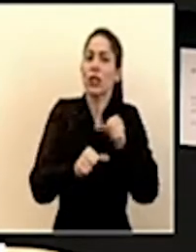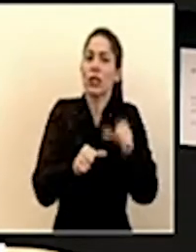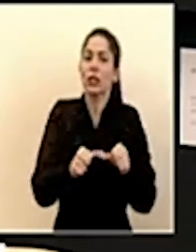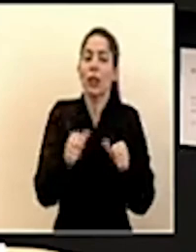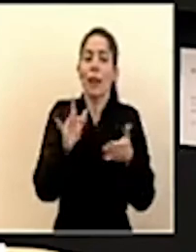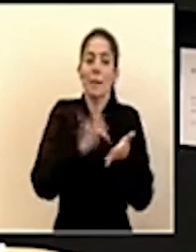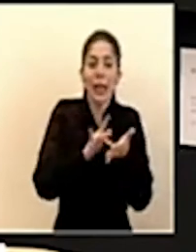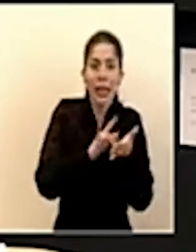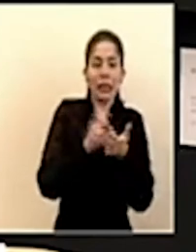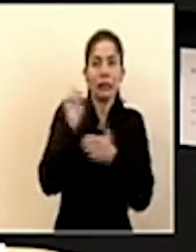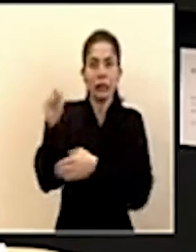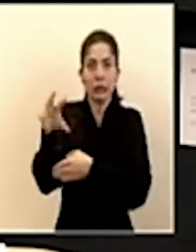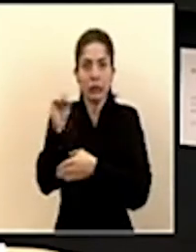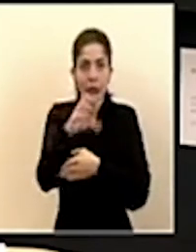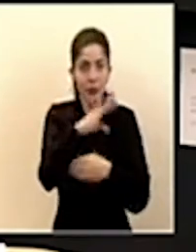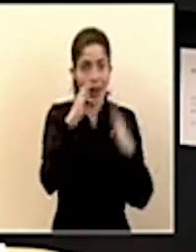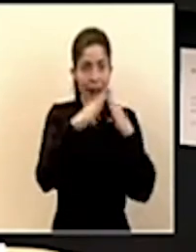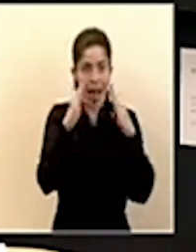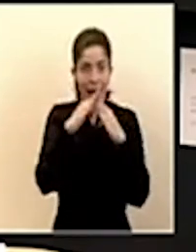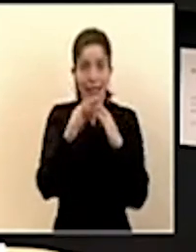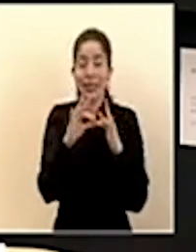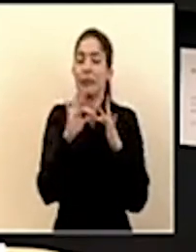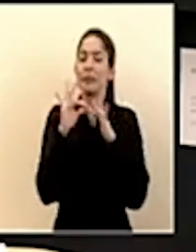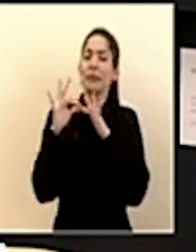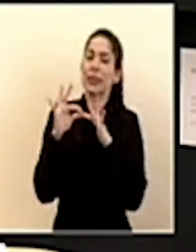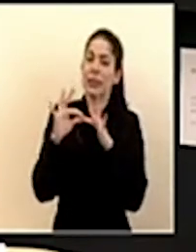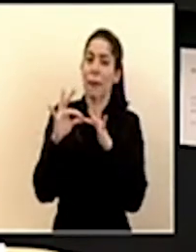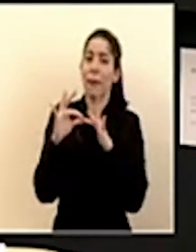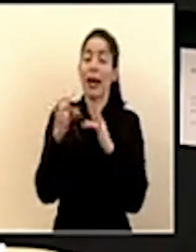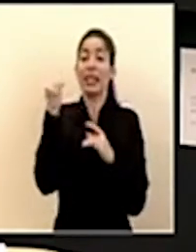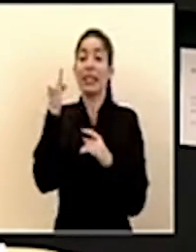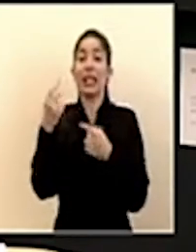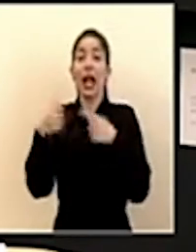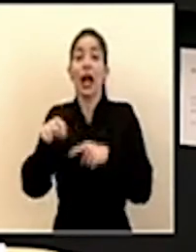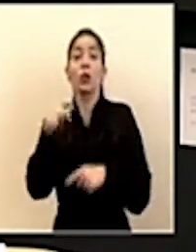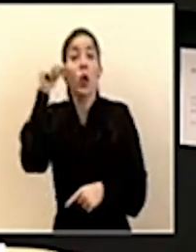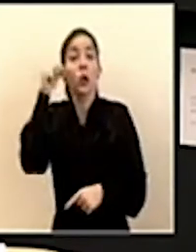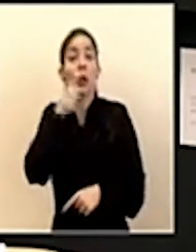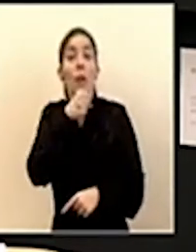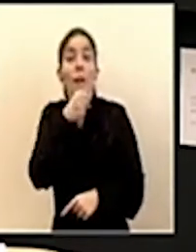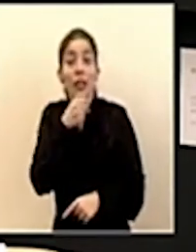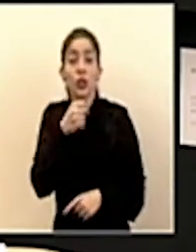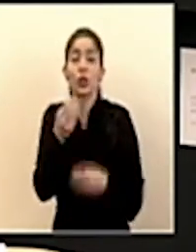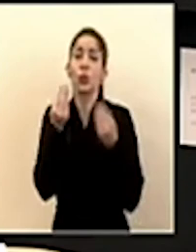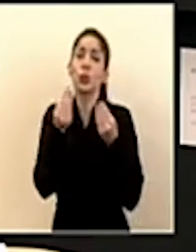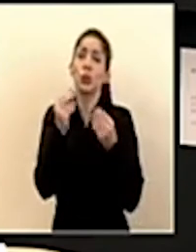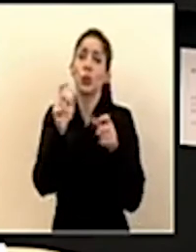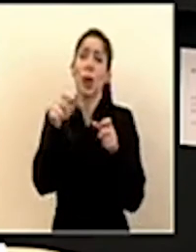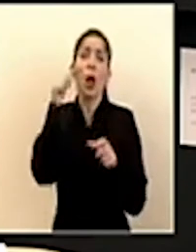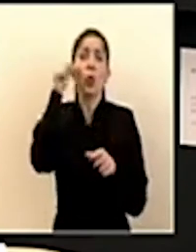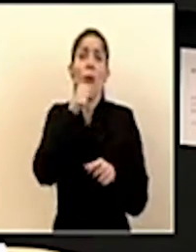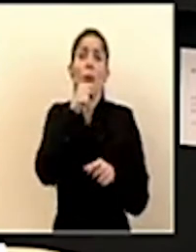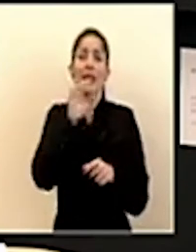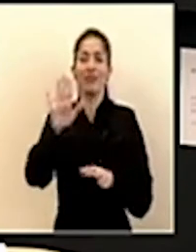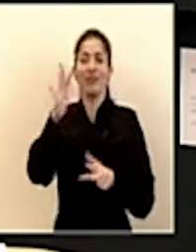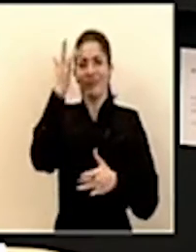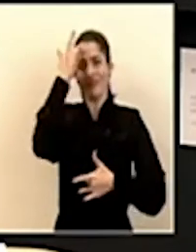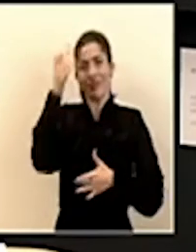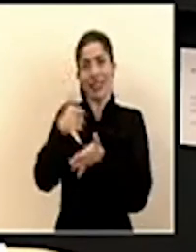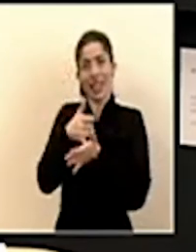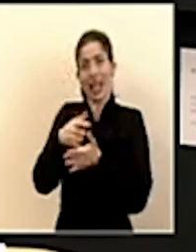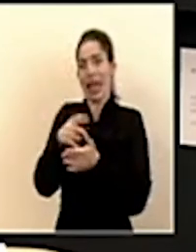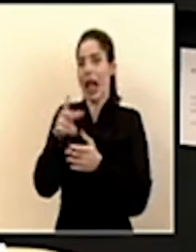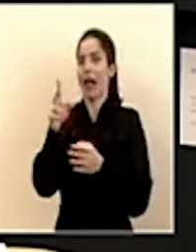de medicamentos a domicilio especialmente en los casos de los adultos mayores que muchos tienen patologías crónicas